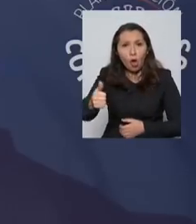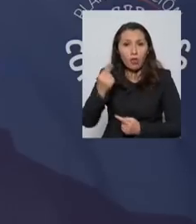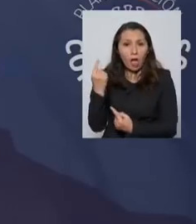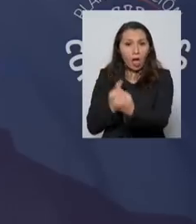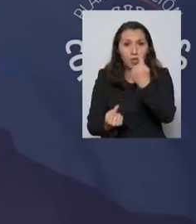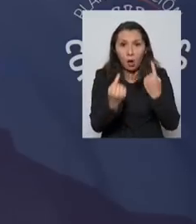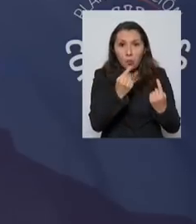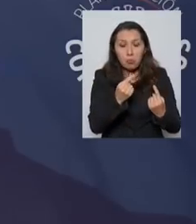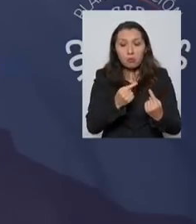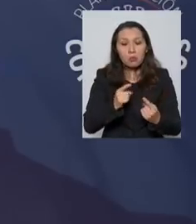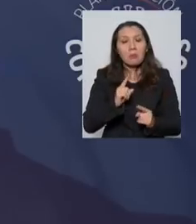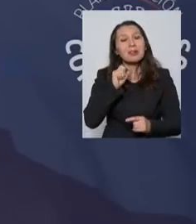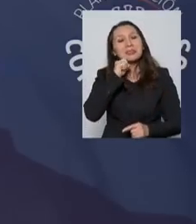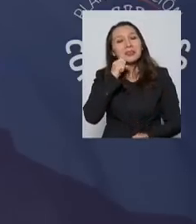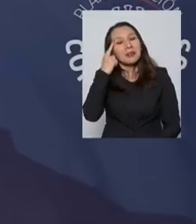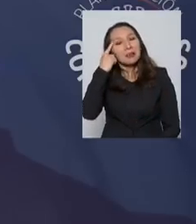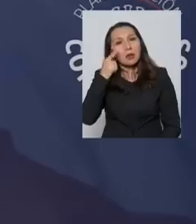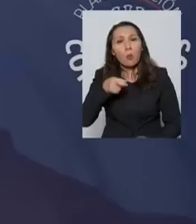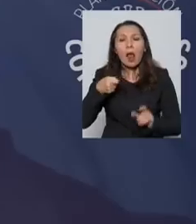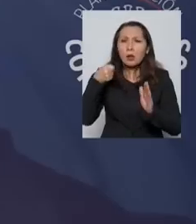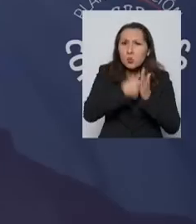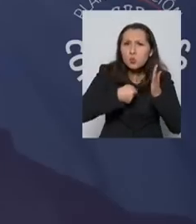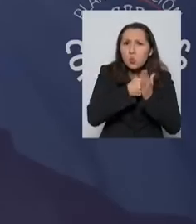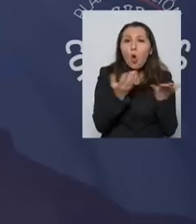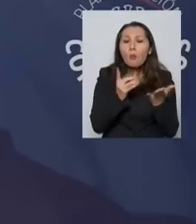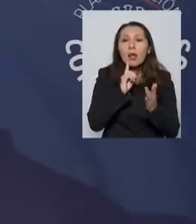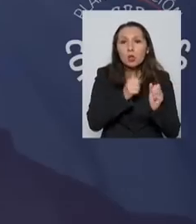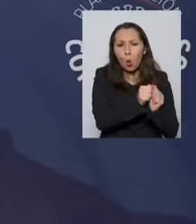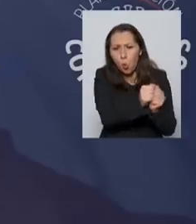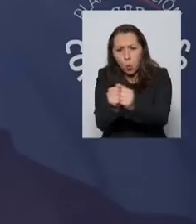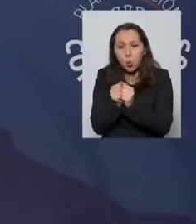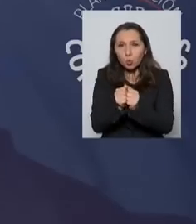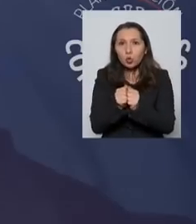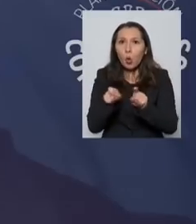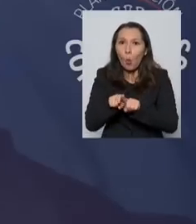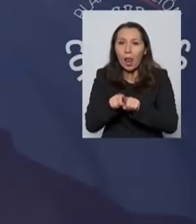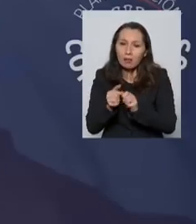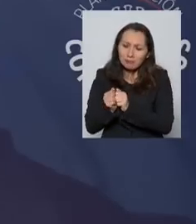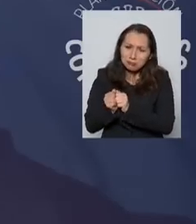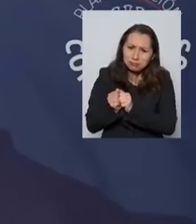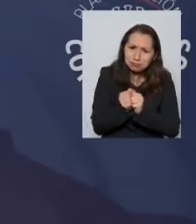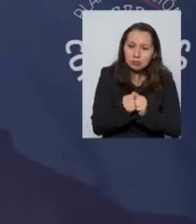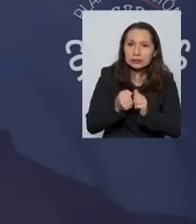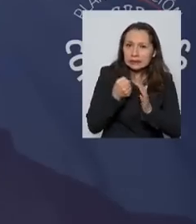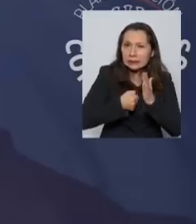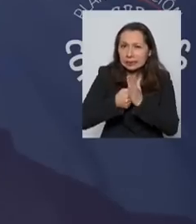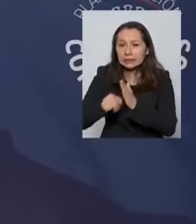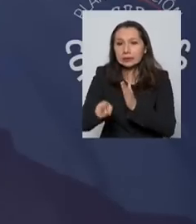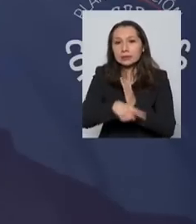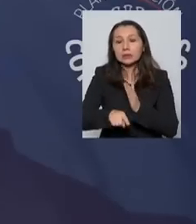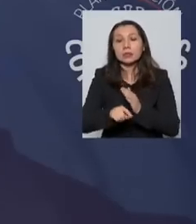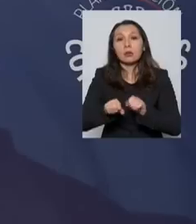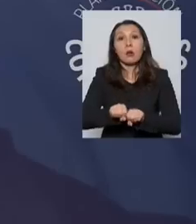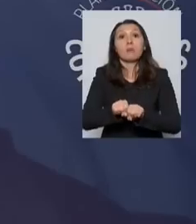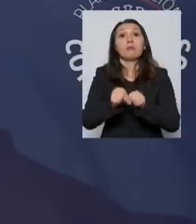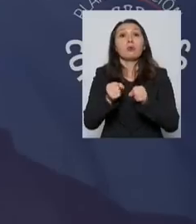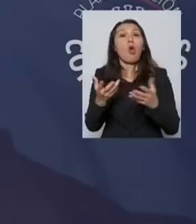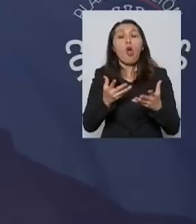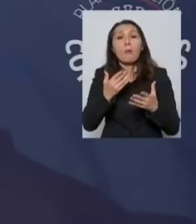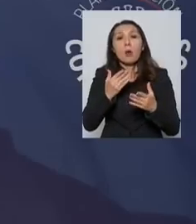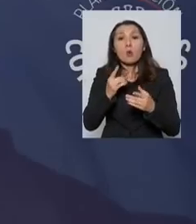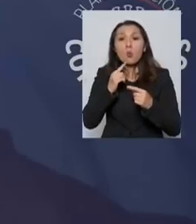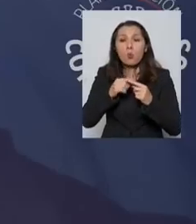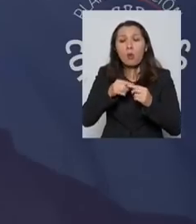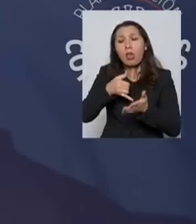cada uno de que esta pelea la damos todos juntos y que la cadena se rompe en el eslabón